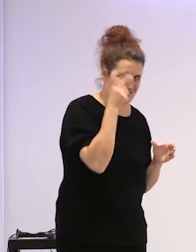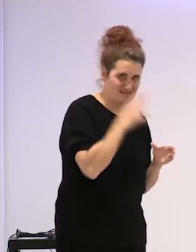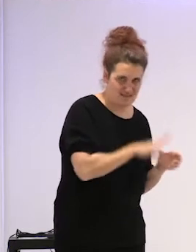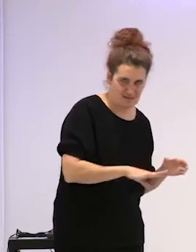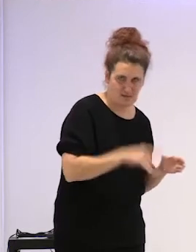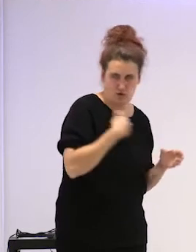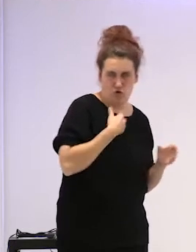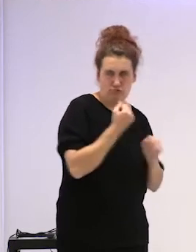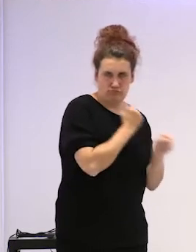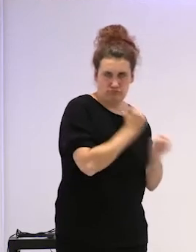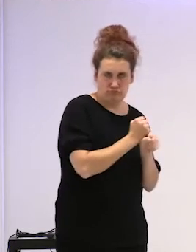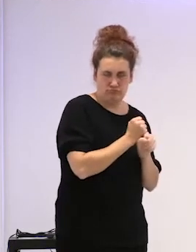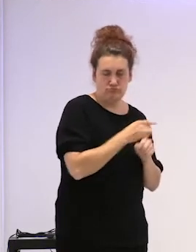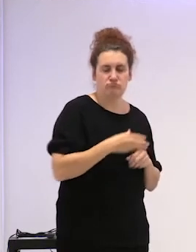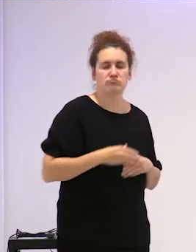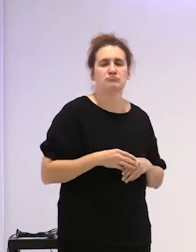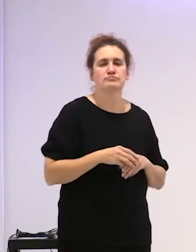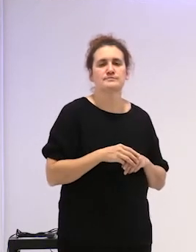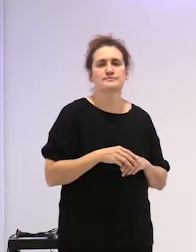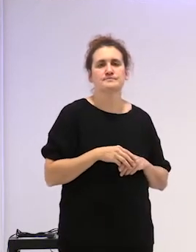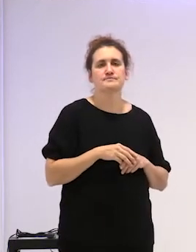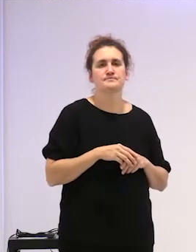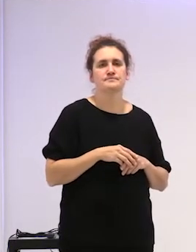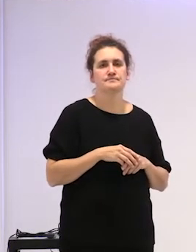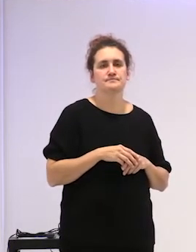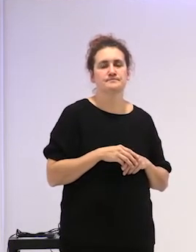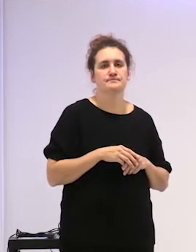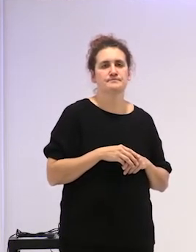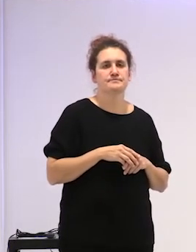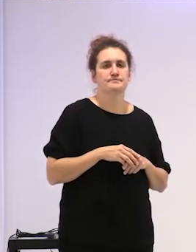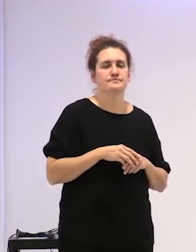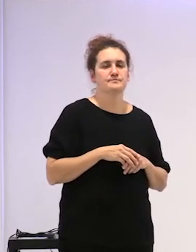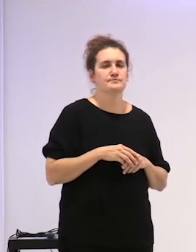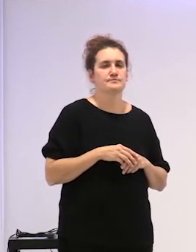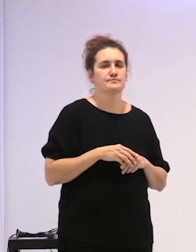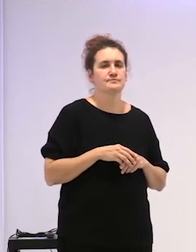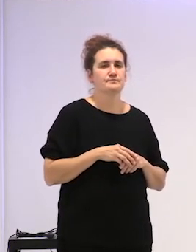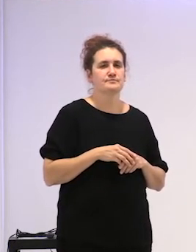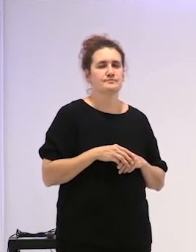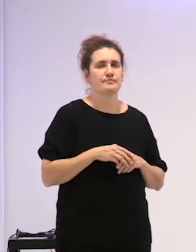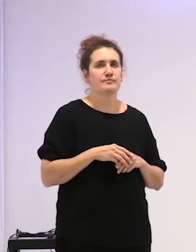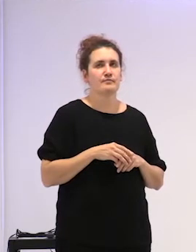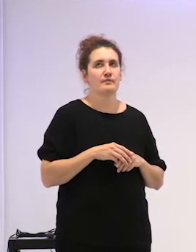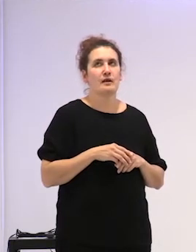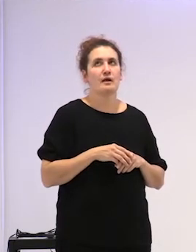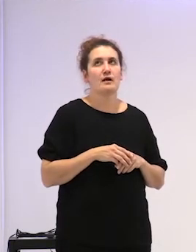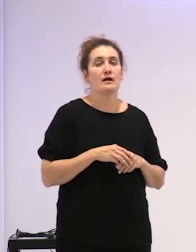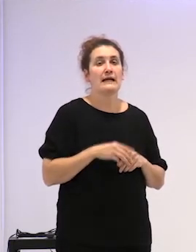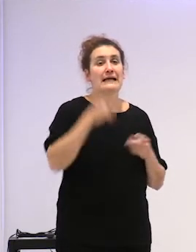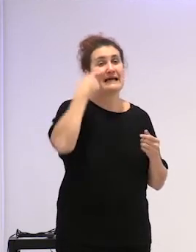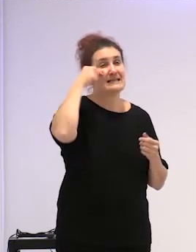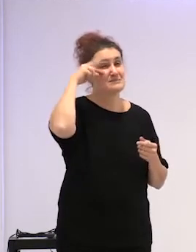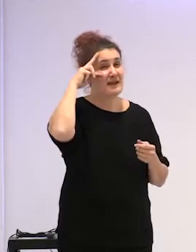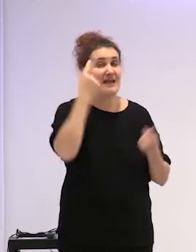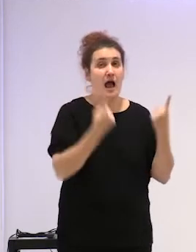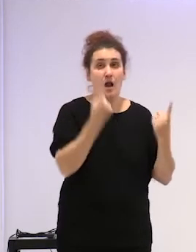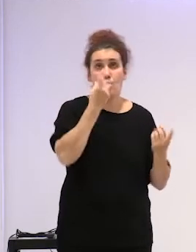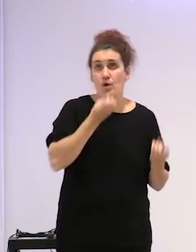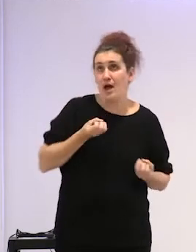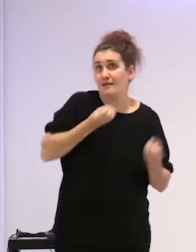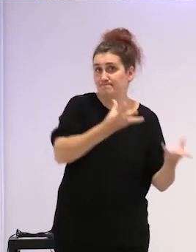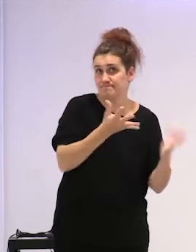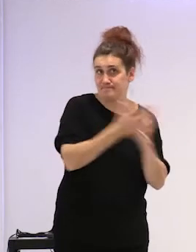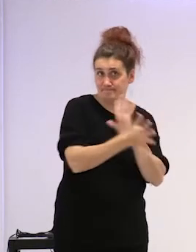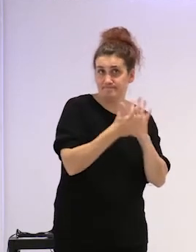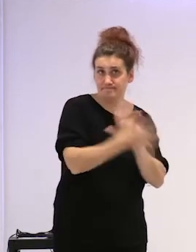y trataré de iniciar algunas de las experiencias desde